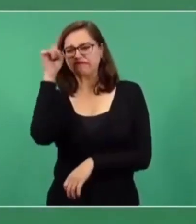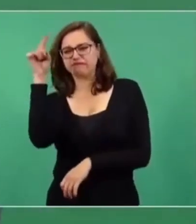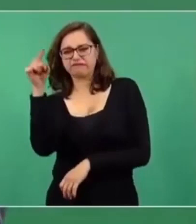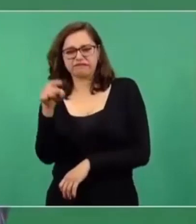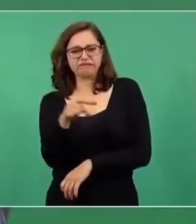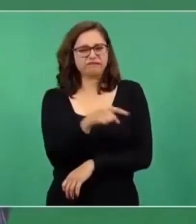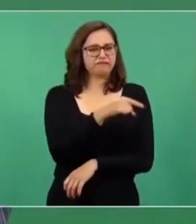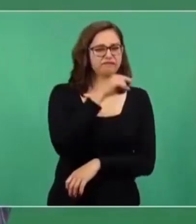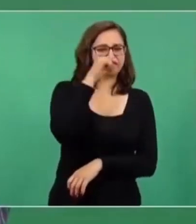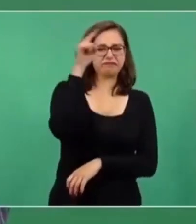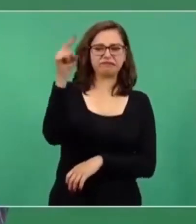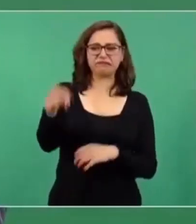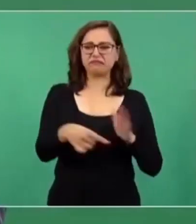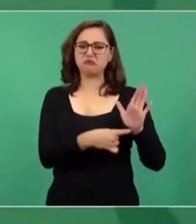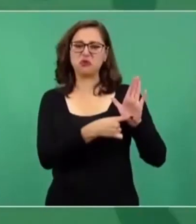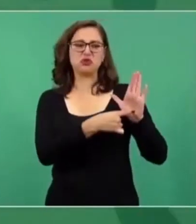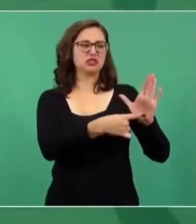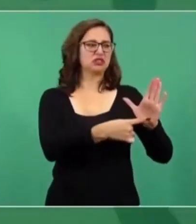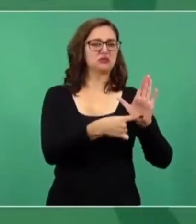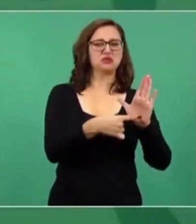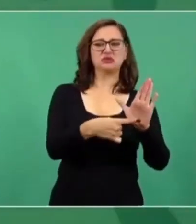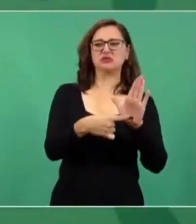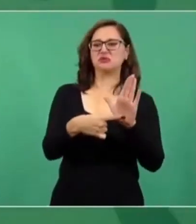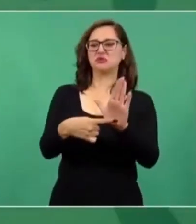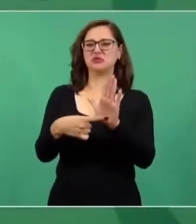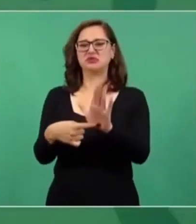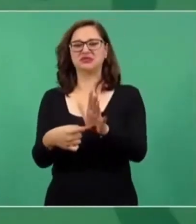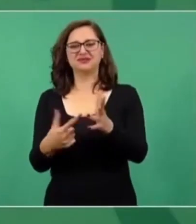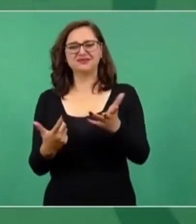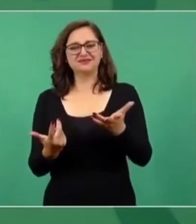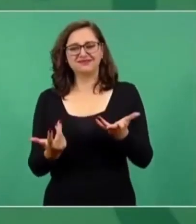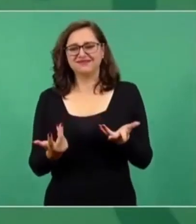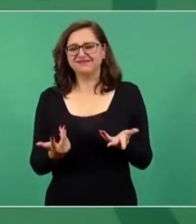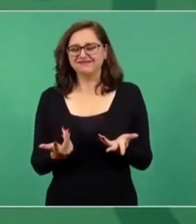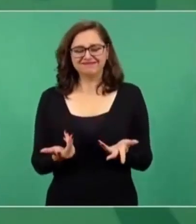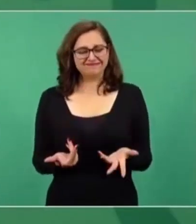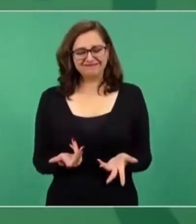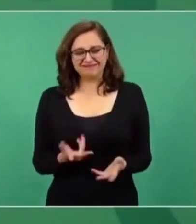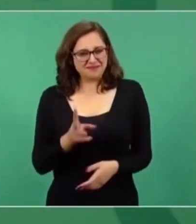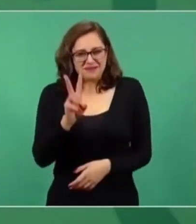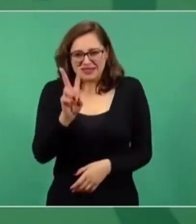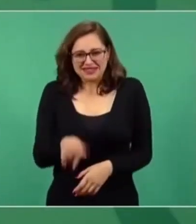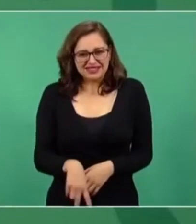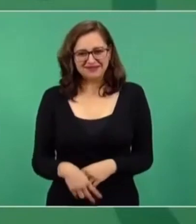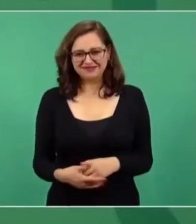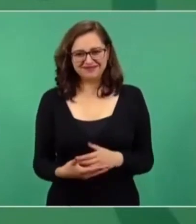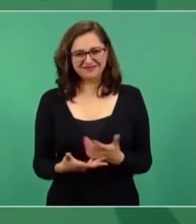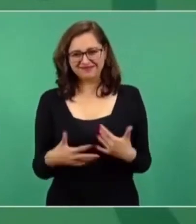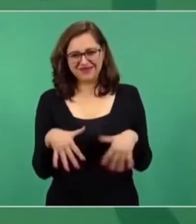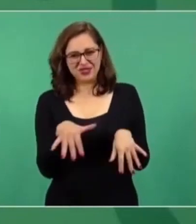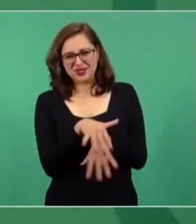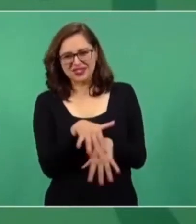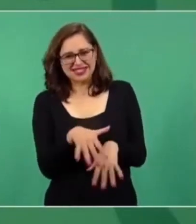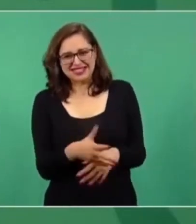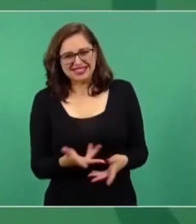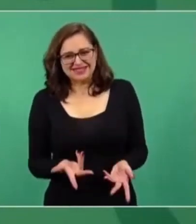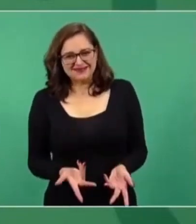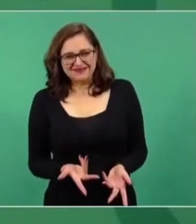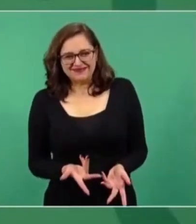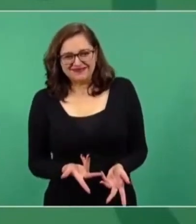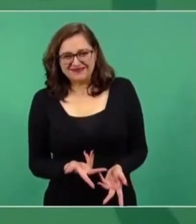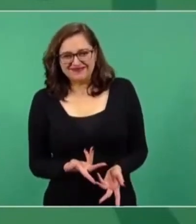es de mal gusto, es ofensivo.